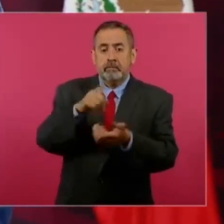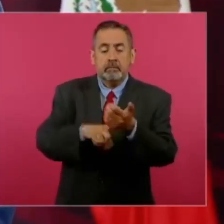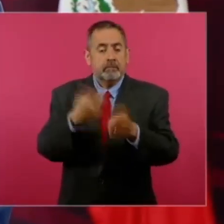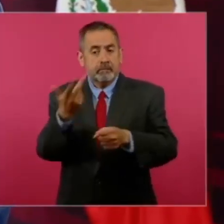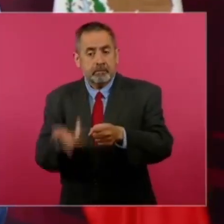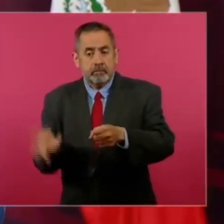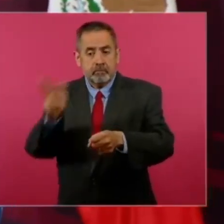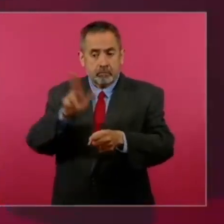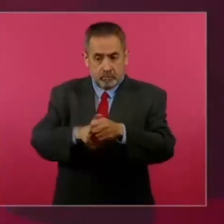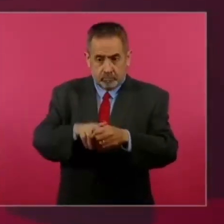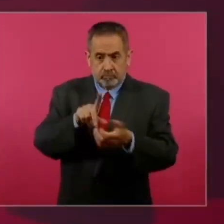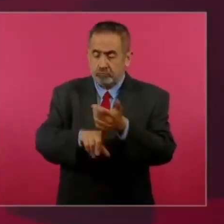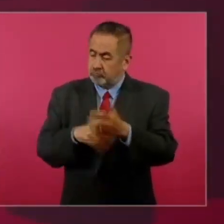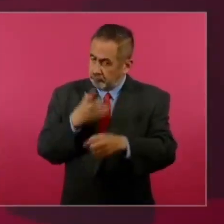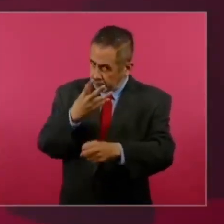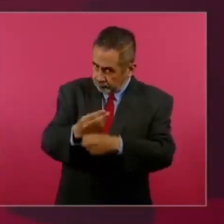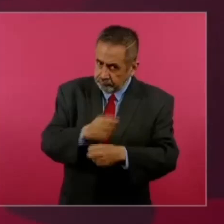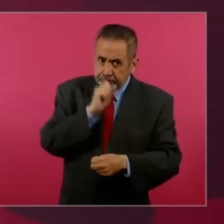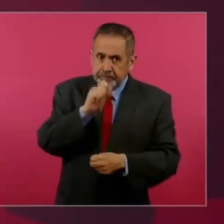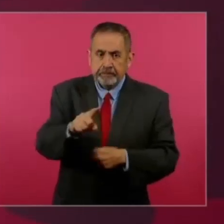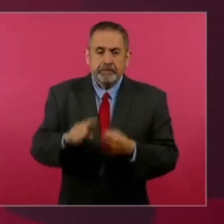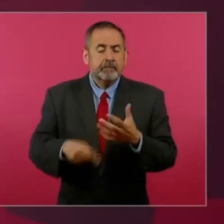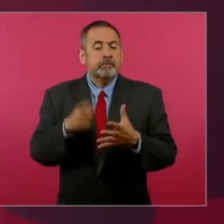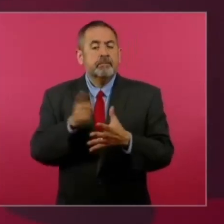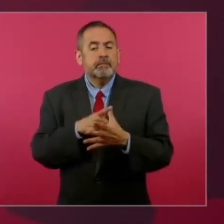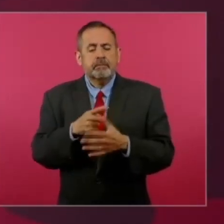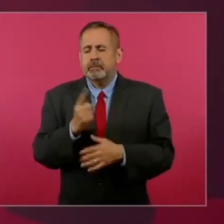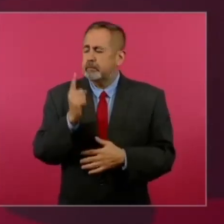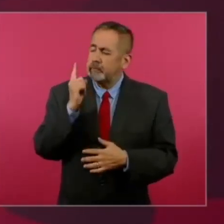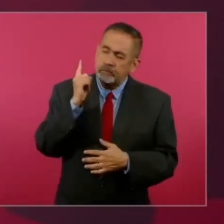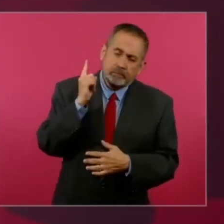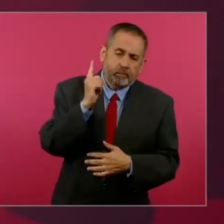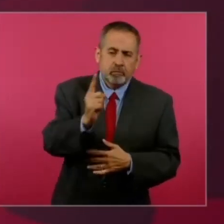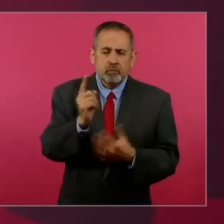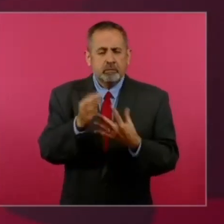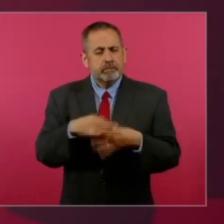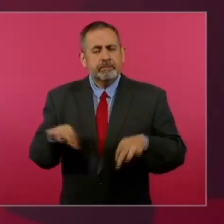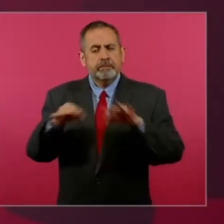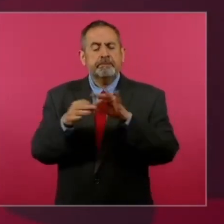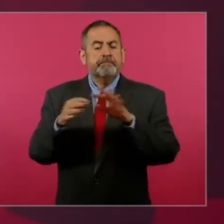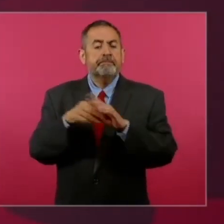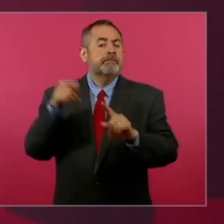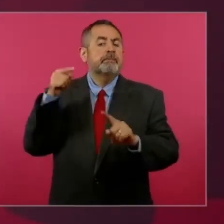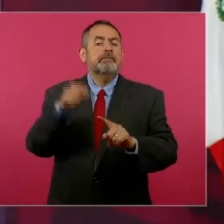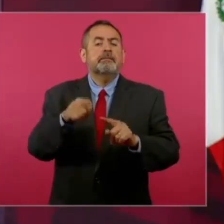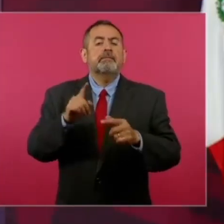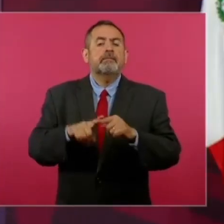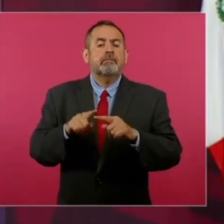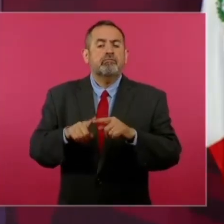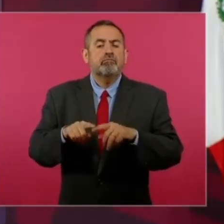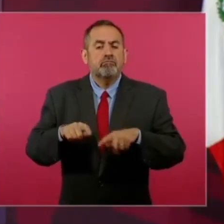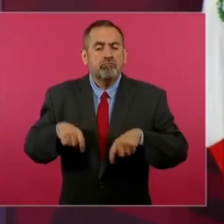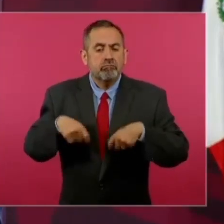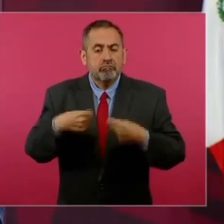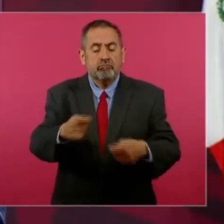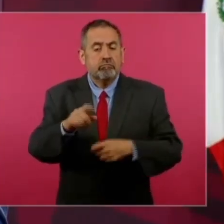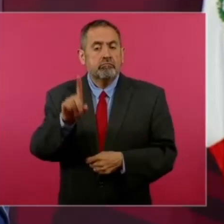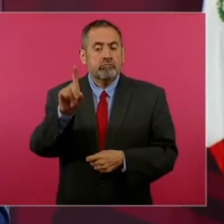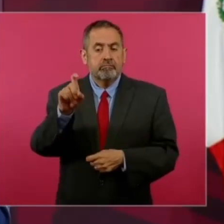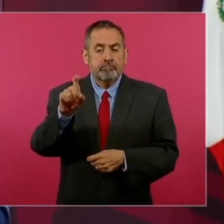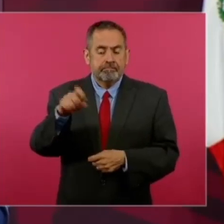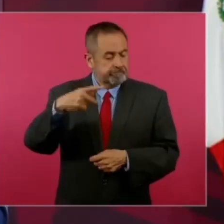y lo más importante es que les estamos devolviendo el agua,